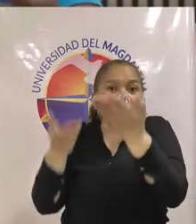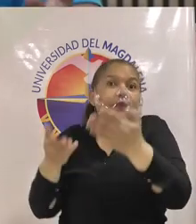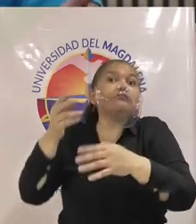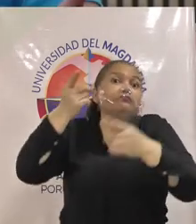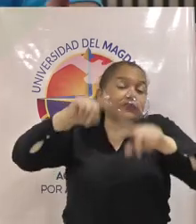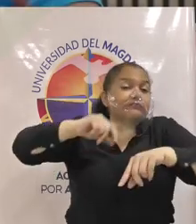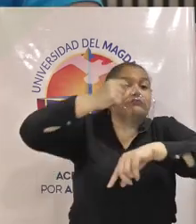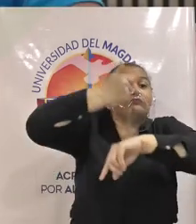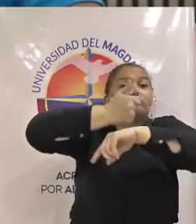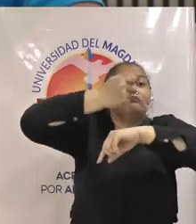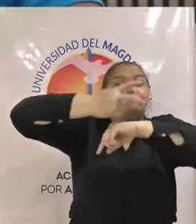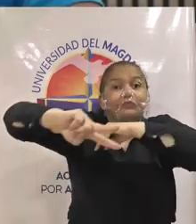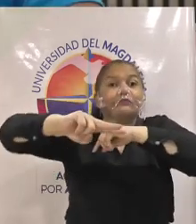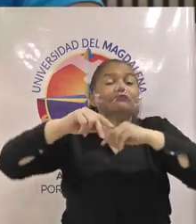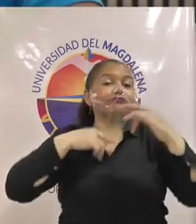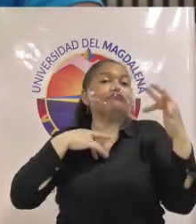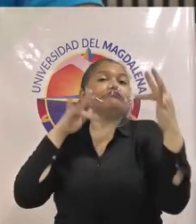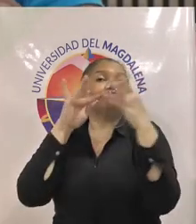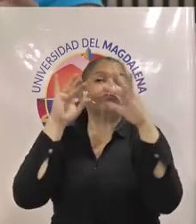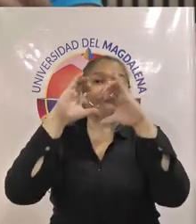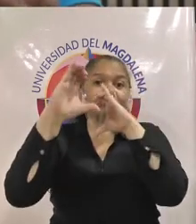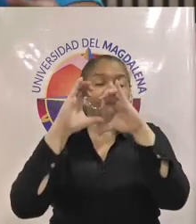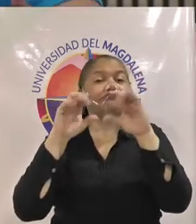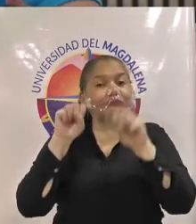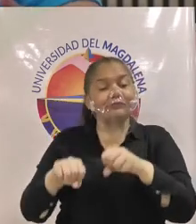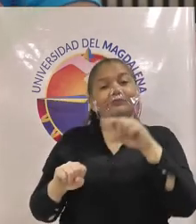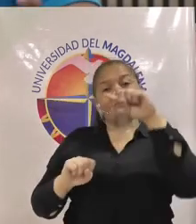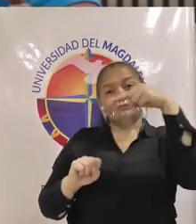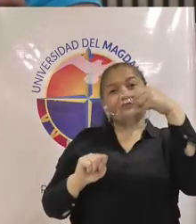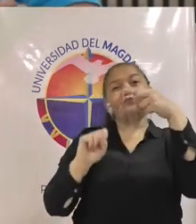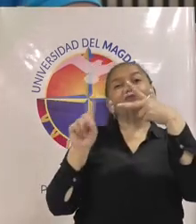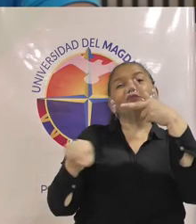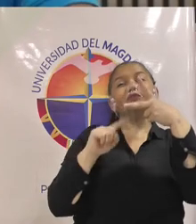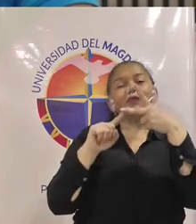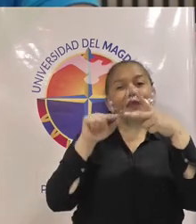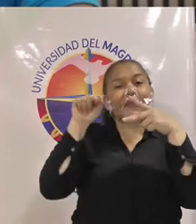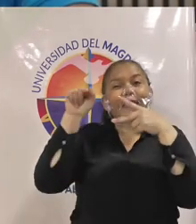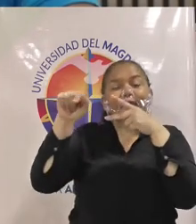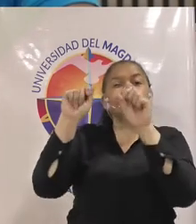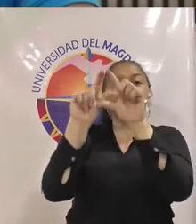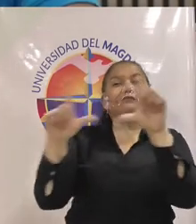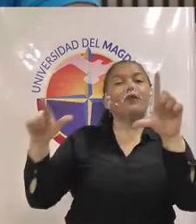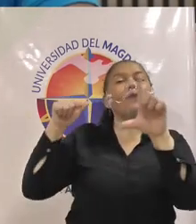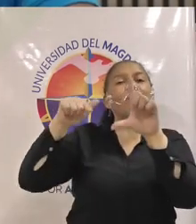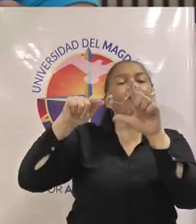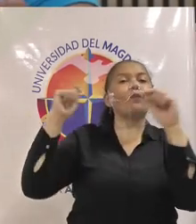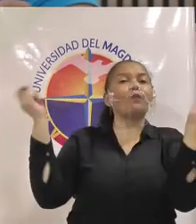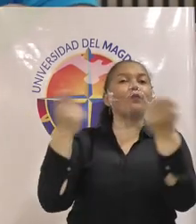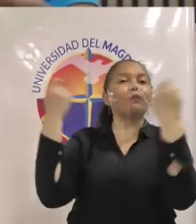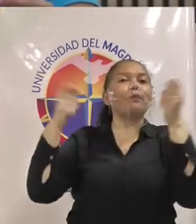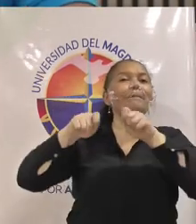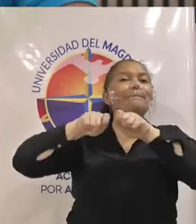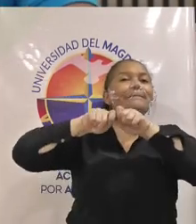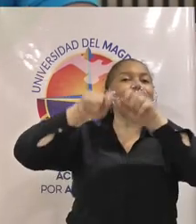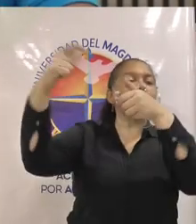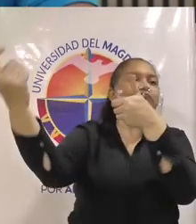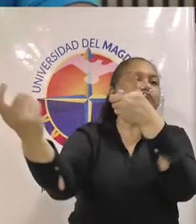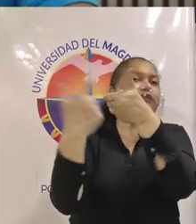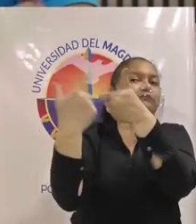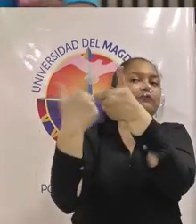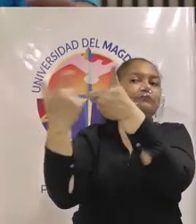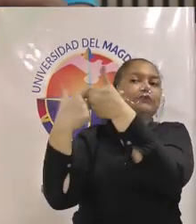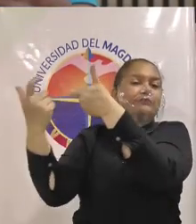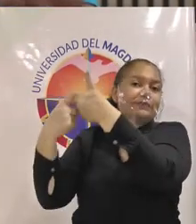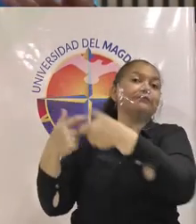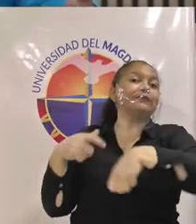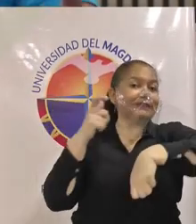vicerectores de nuestra universidad del magdalena promover la oferta académica mediante esta plataforma y así dinamizar el proceso y